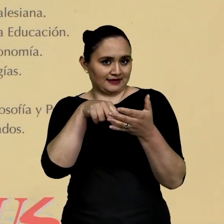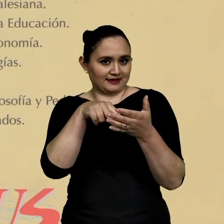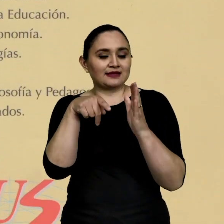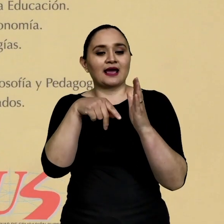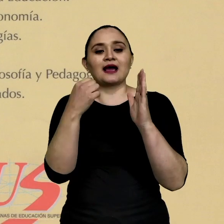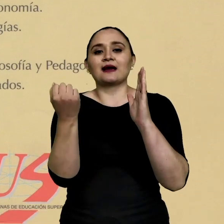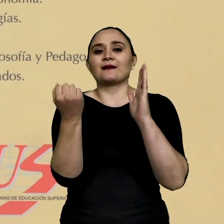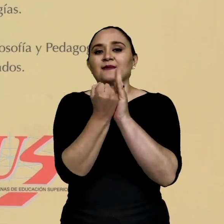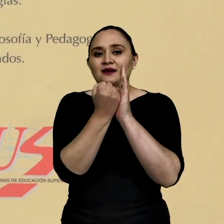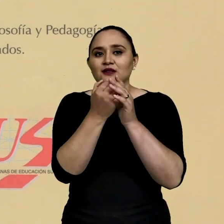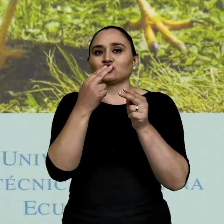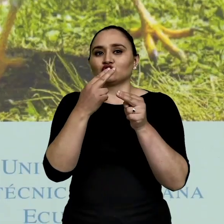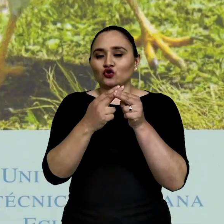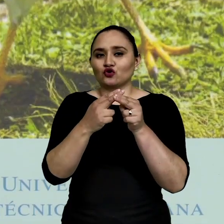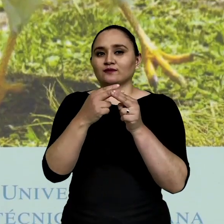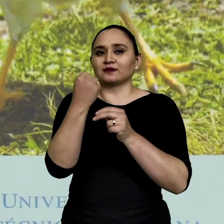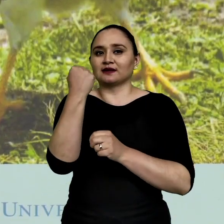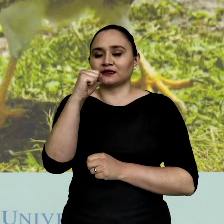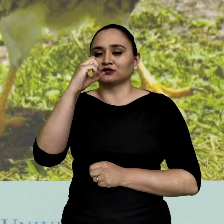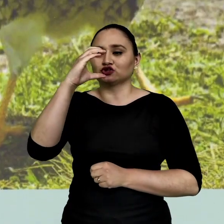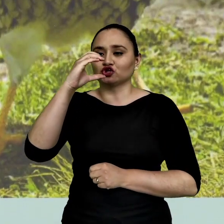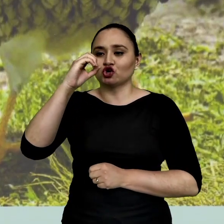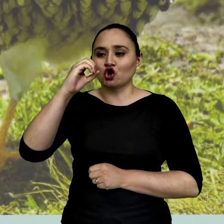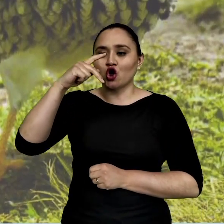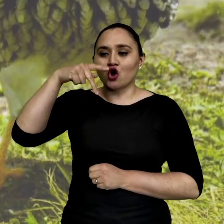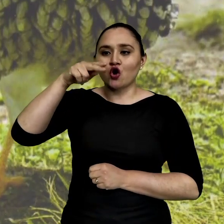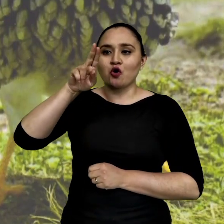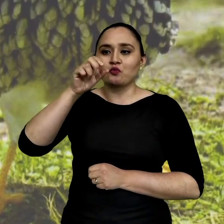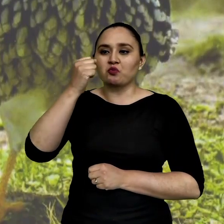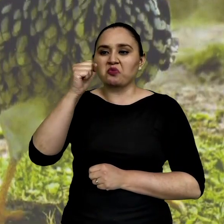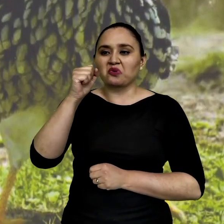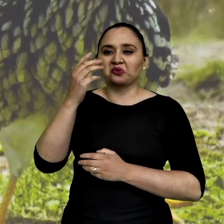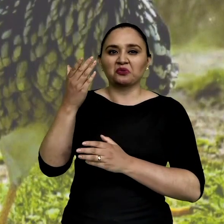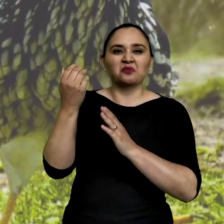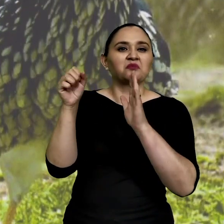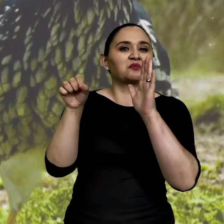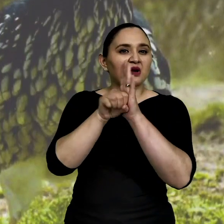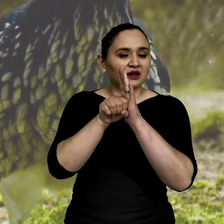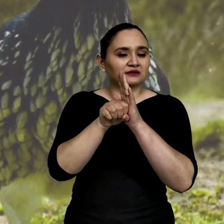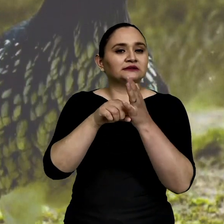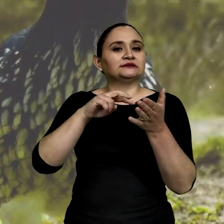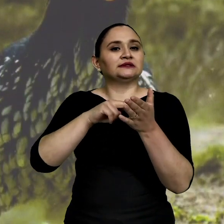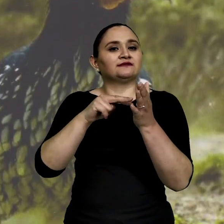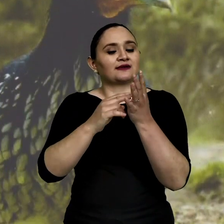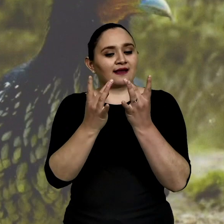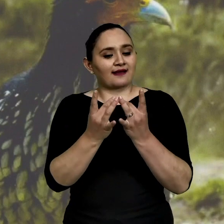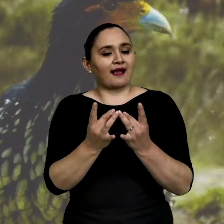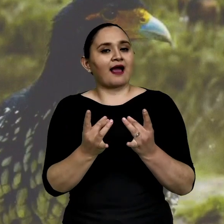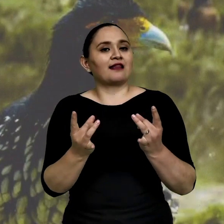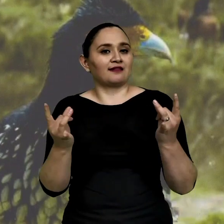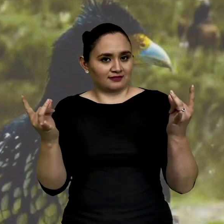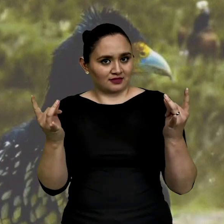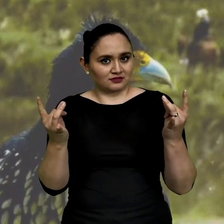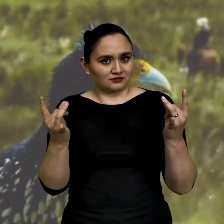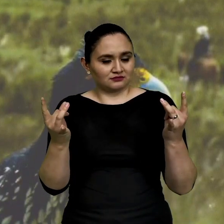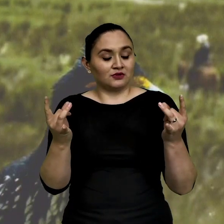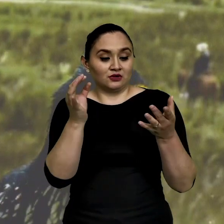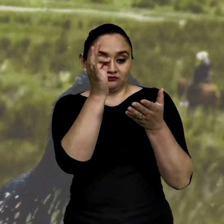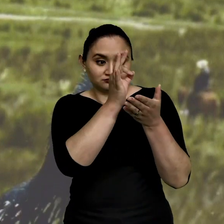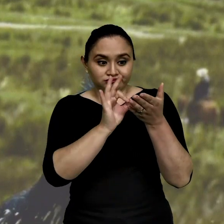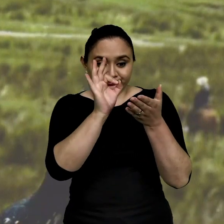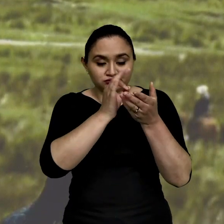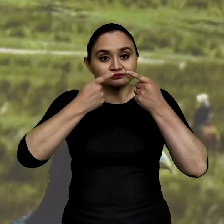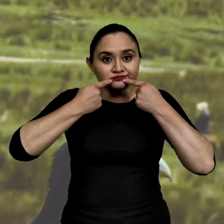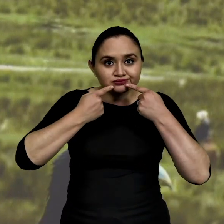indexada en Scopus, lo cual es una marca de calidad, no solamente de la revista, sino también de los trabajos que se